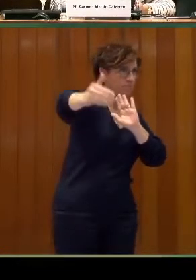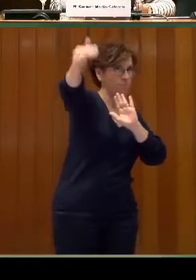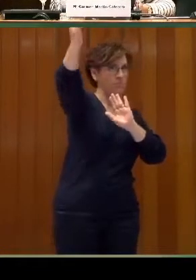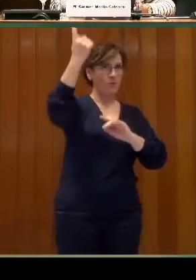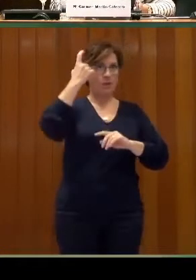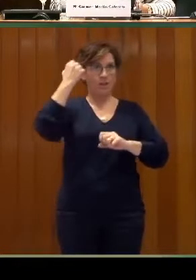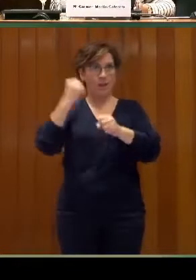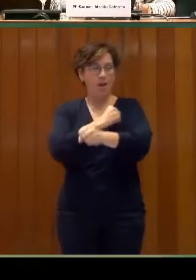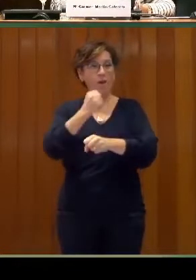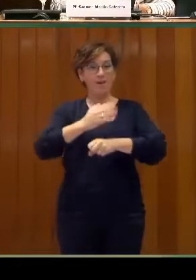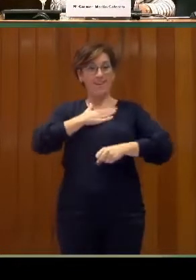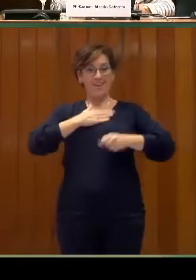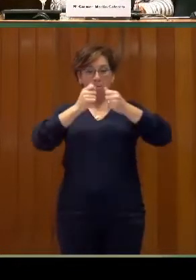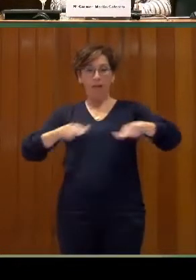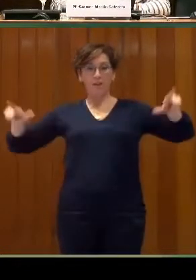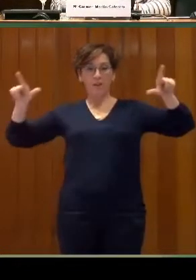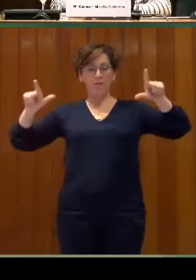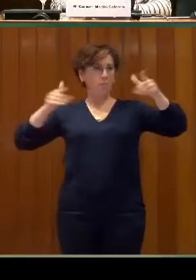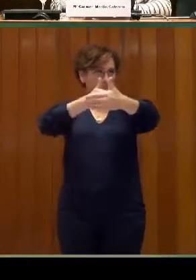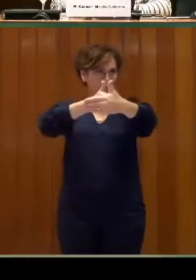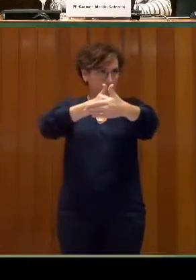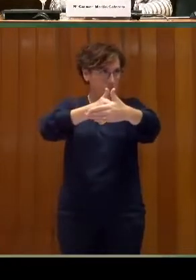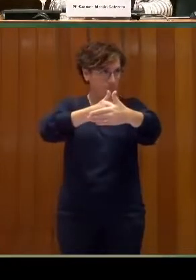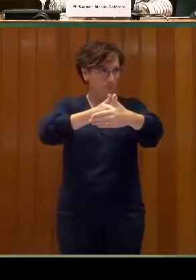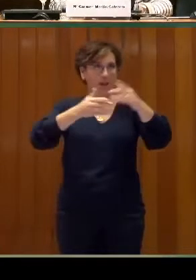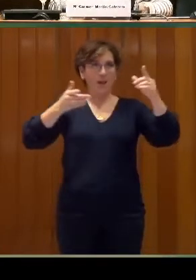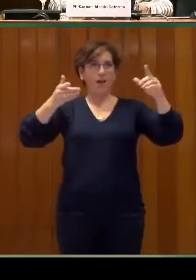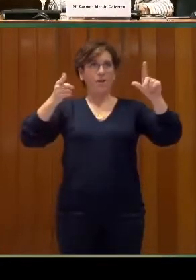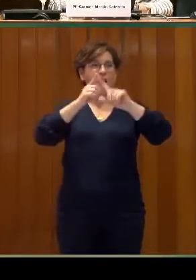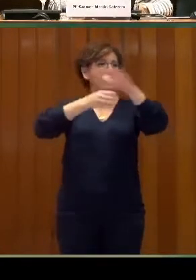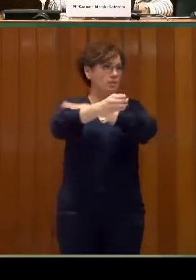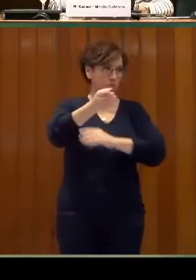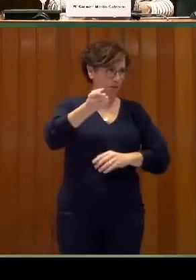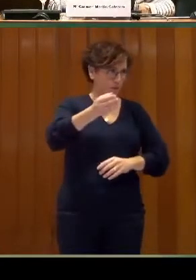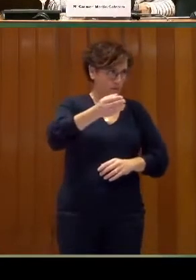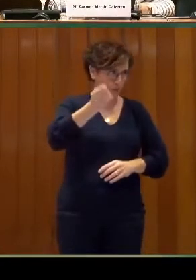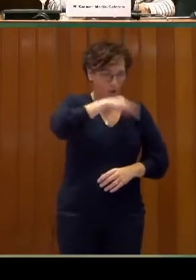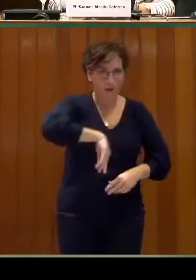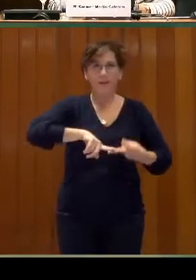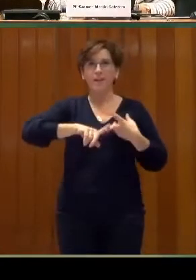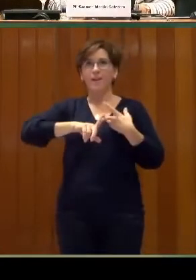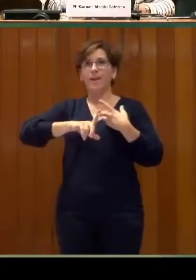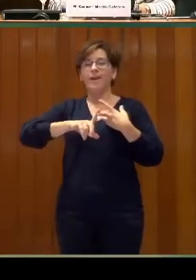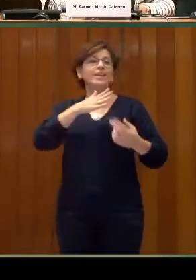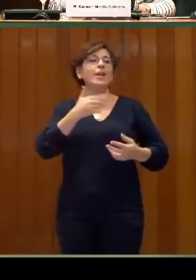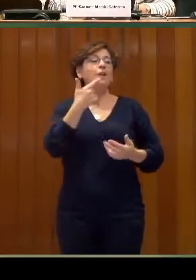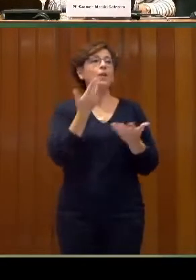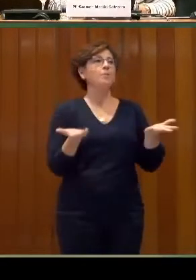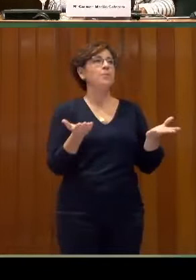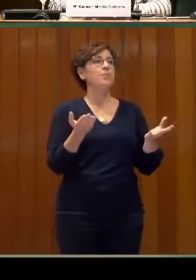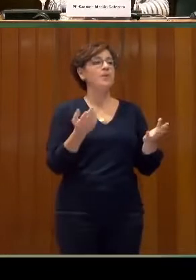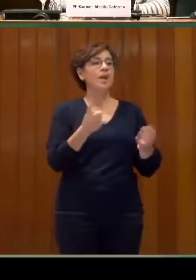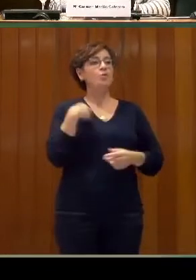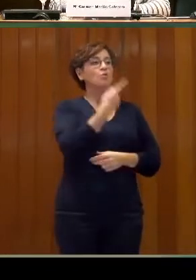televisión no era accesible y teníamos todavía que, como nosotros decimos, empezamos un poquito